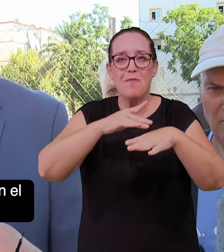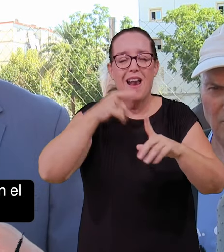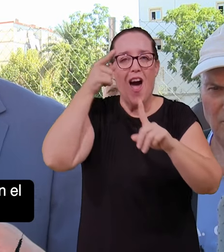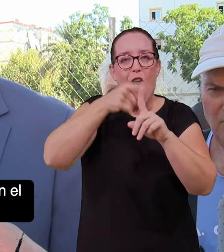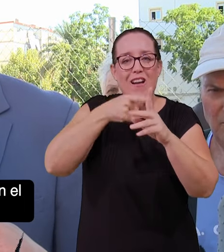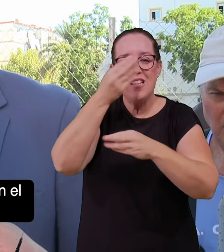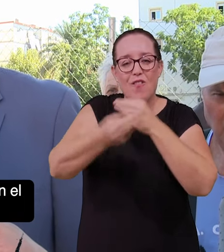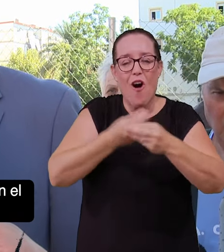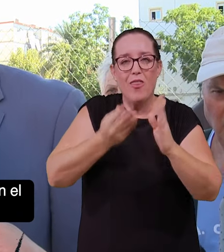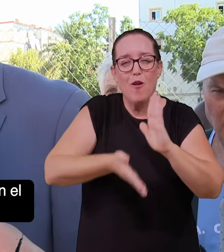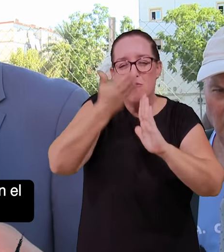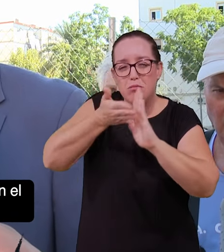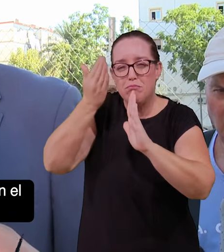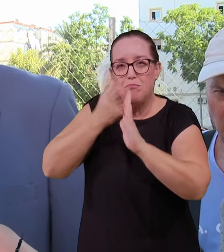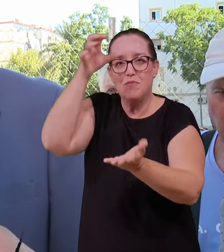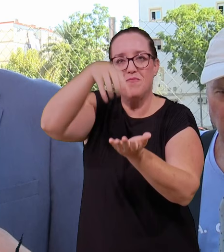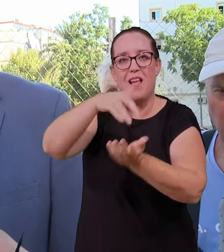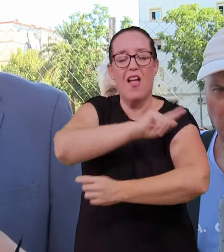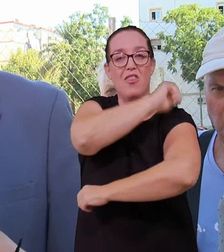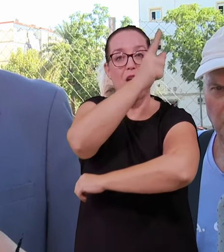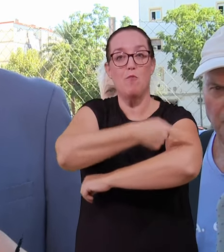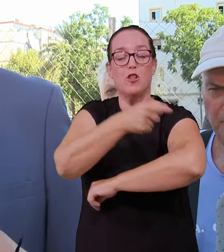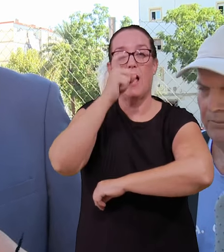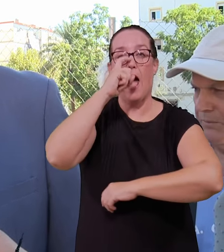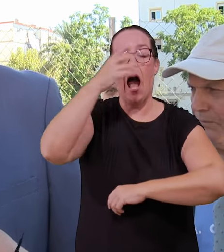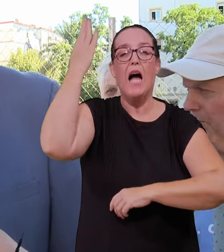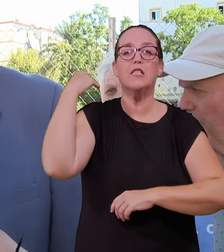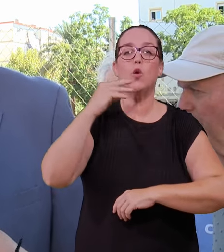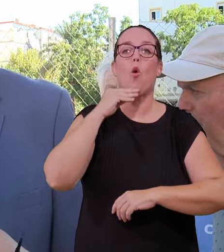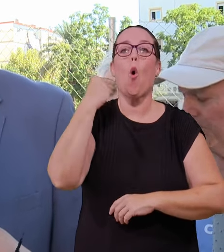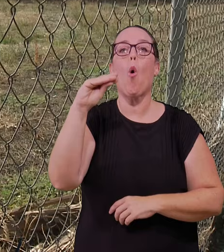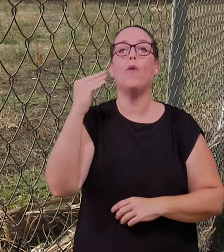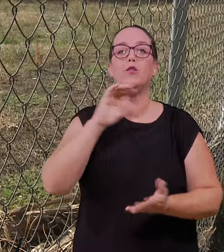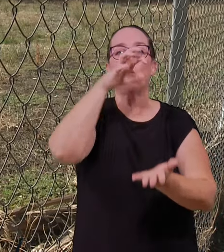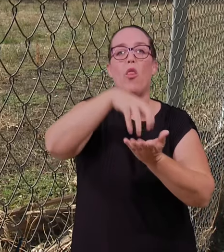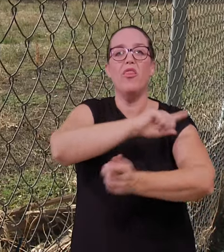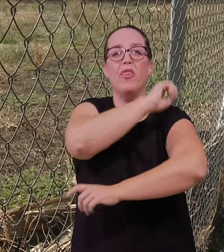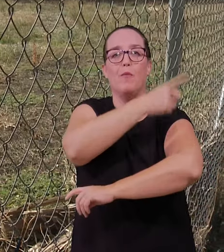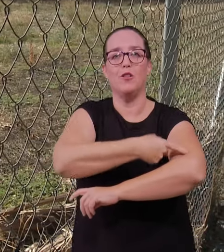esta sala deportiva en el distrito sur, donde estaba el Polideportivo de la Juventud.